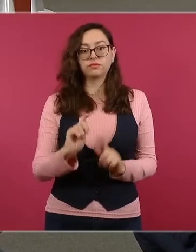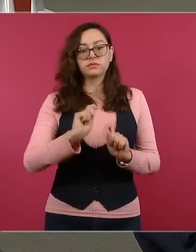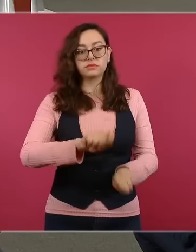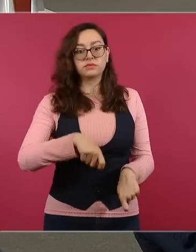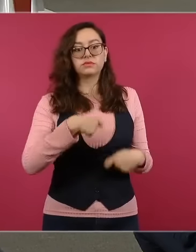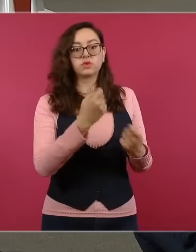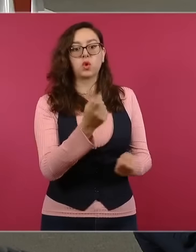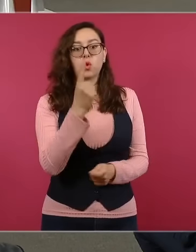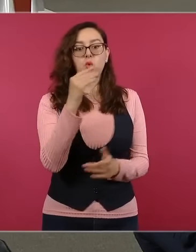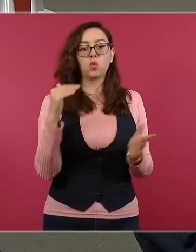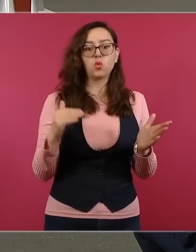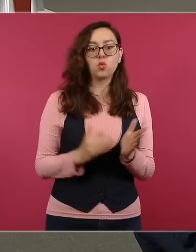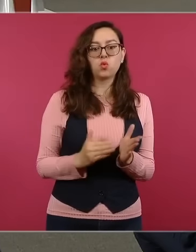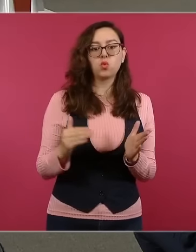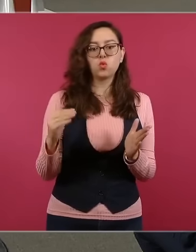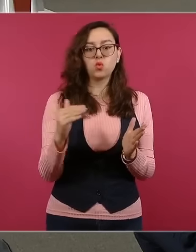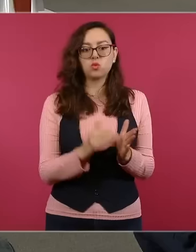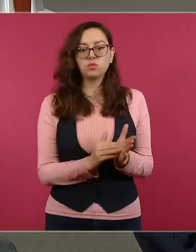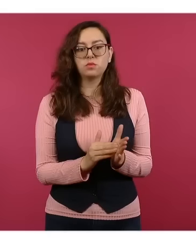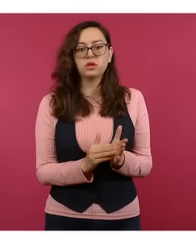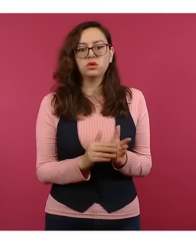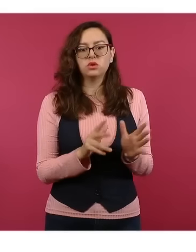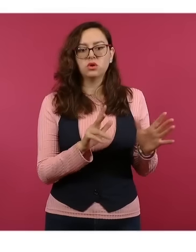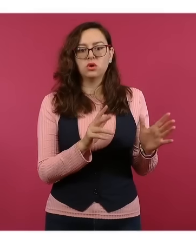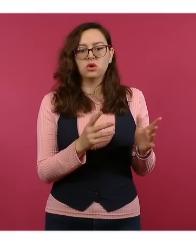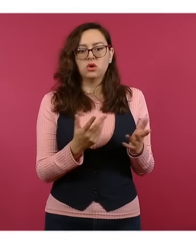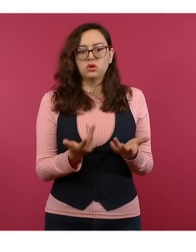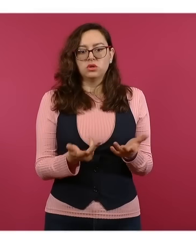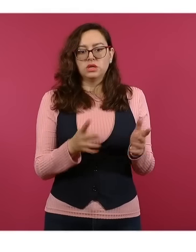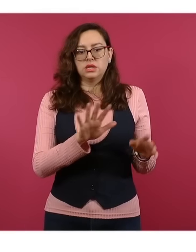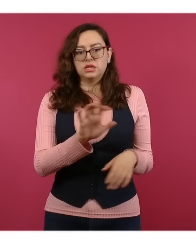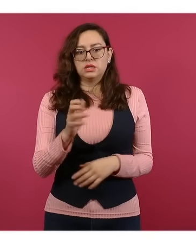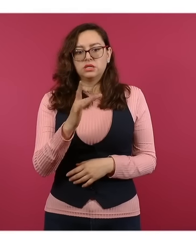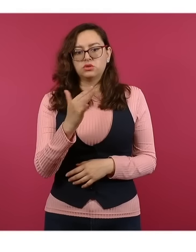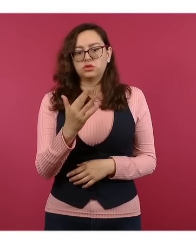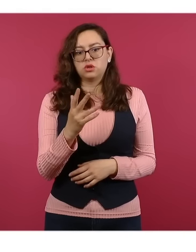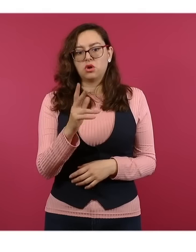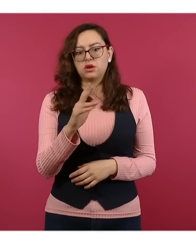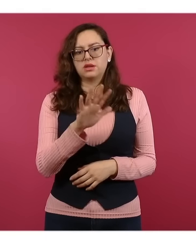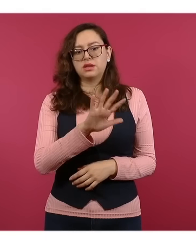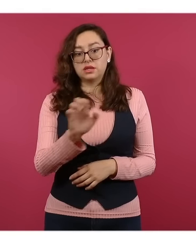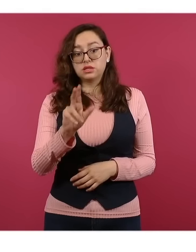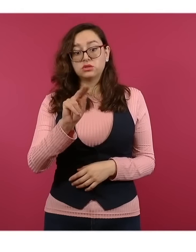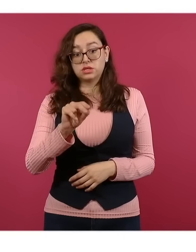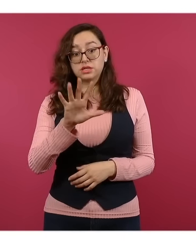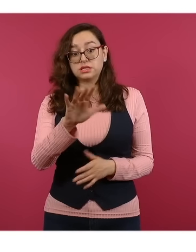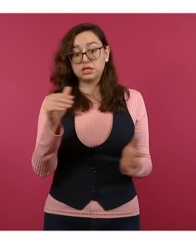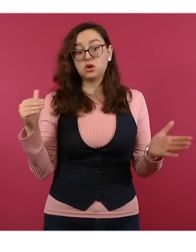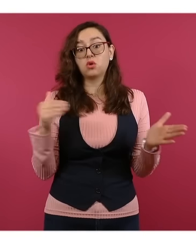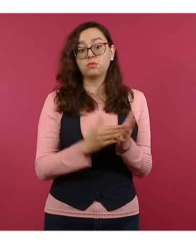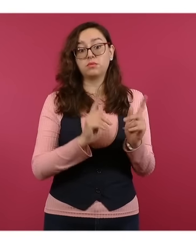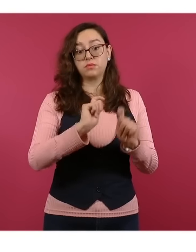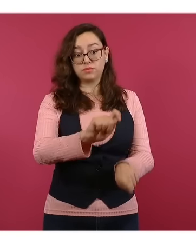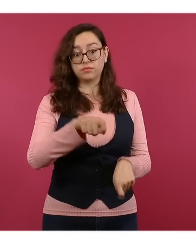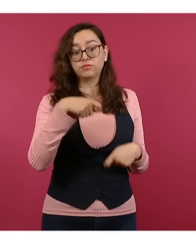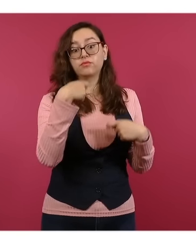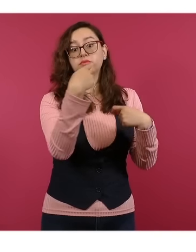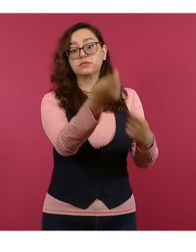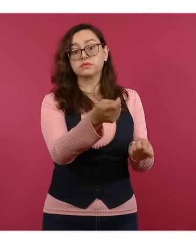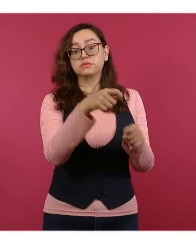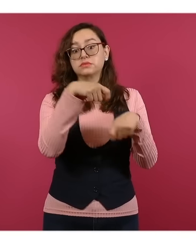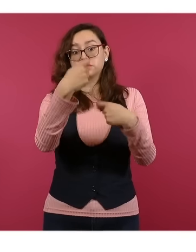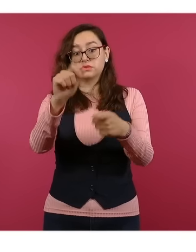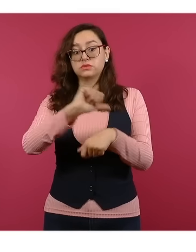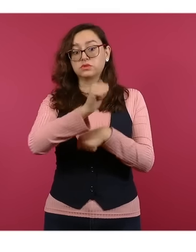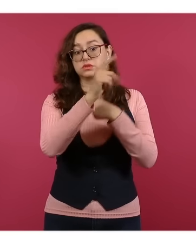278 mil credenciales para votar en el exterior, como les decía, 97.18 en Estados Unidos, y